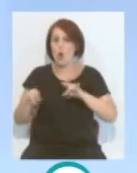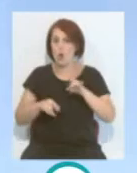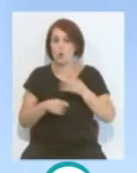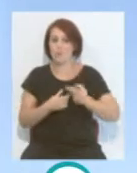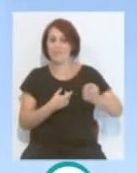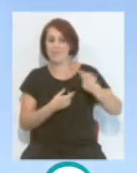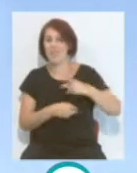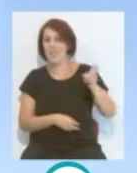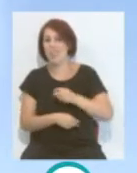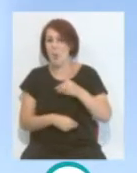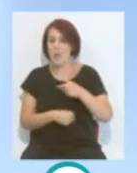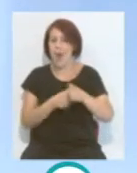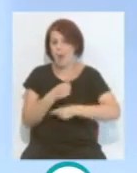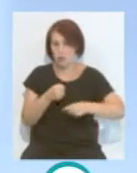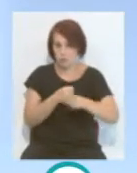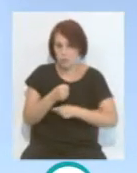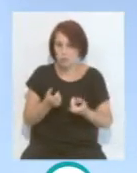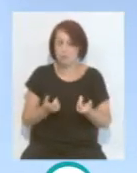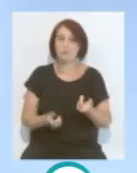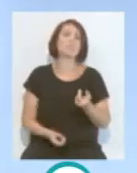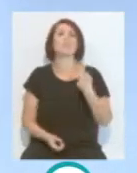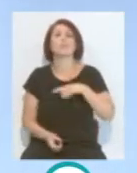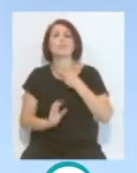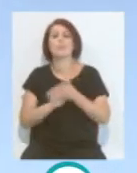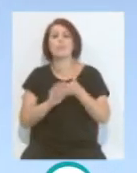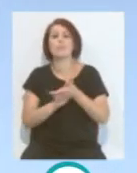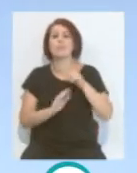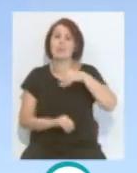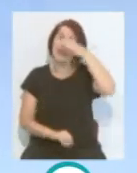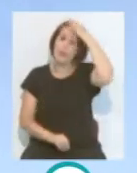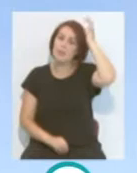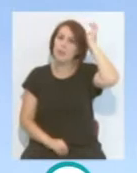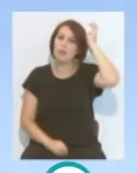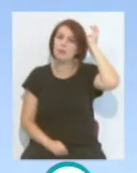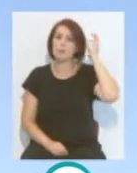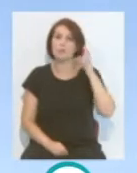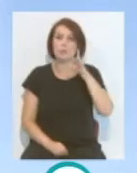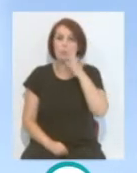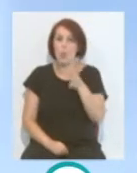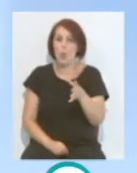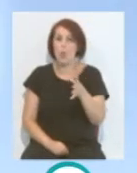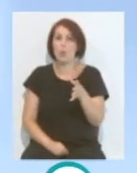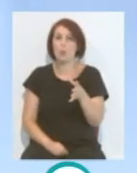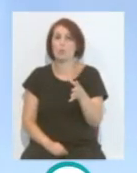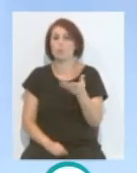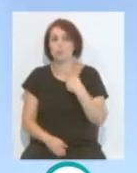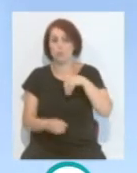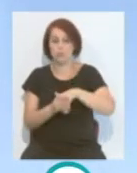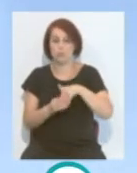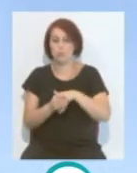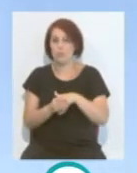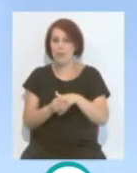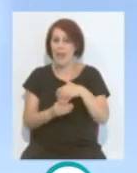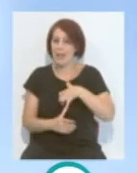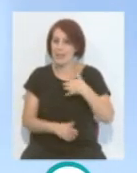el mes de agosto. Y el caso que también vamos a hablar de Conal Ledesma, que en caso de también estar convocado con la